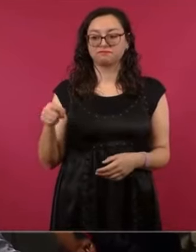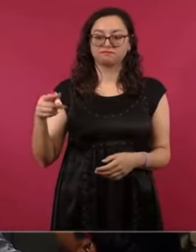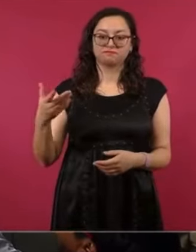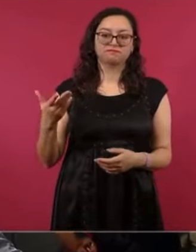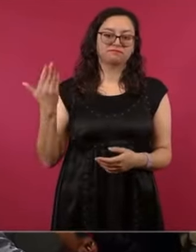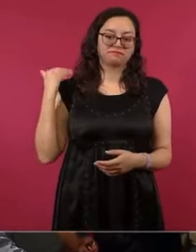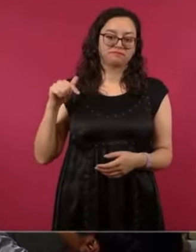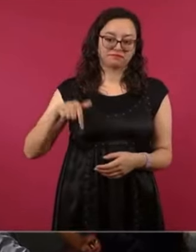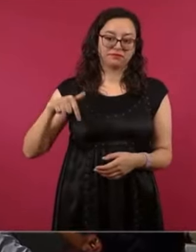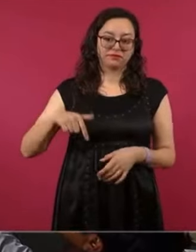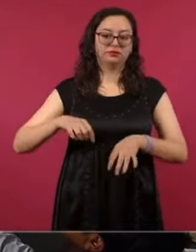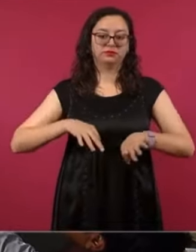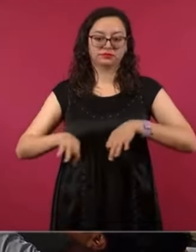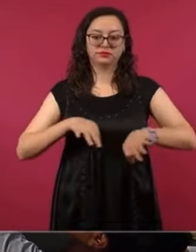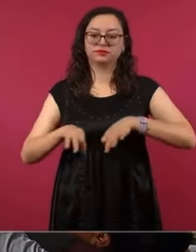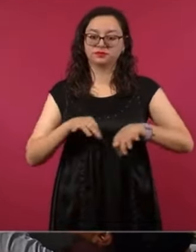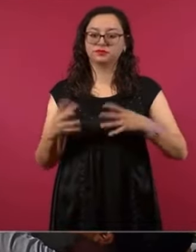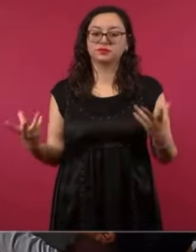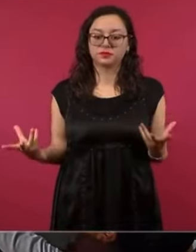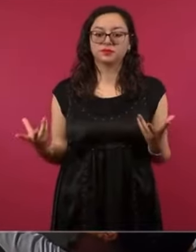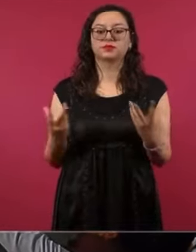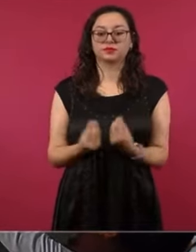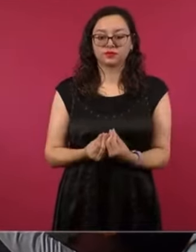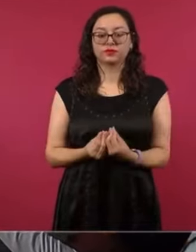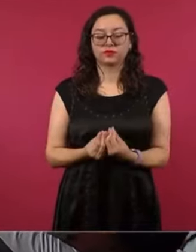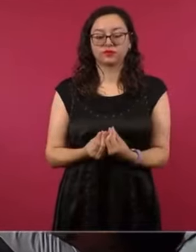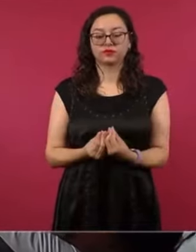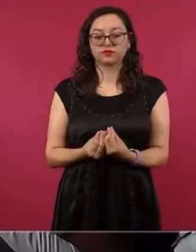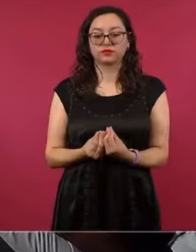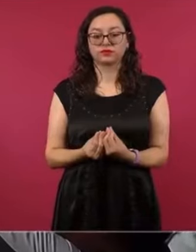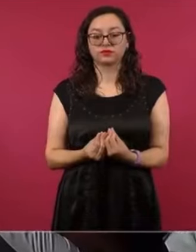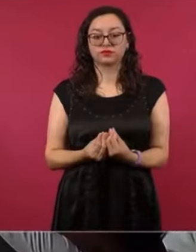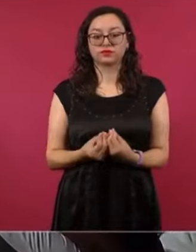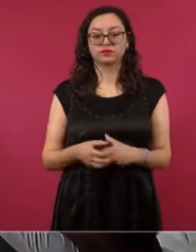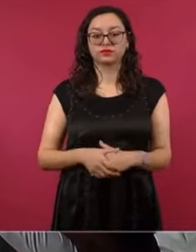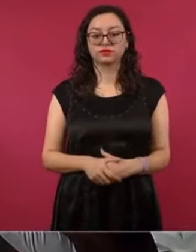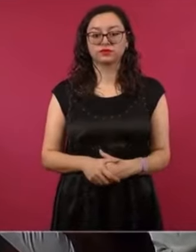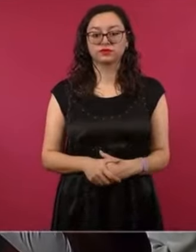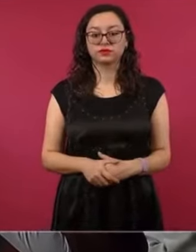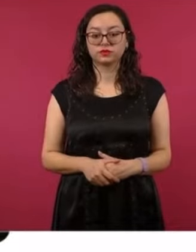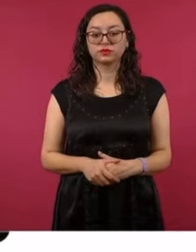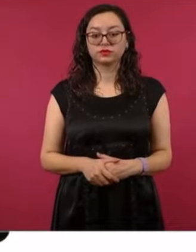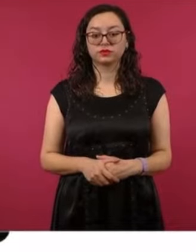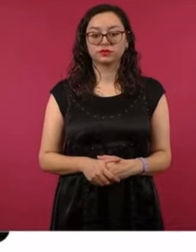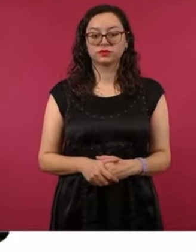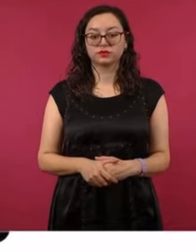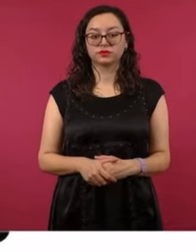venía